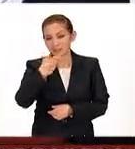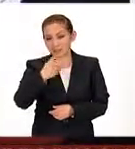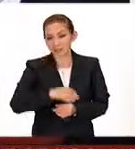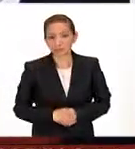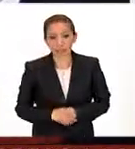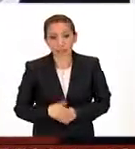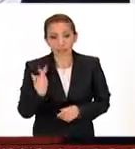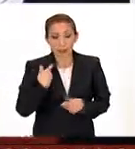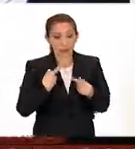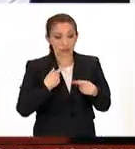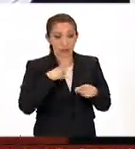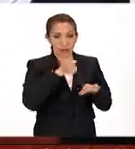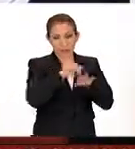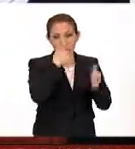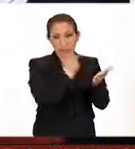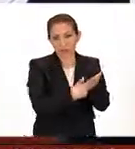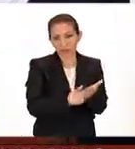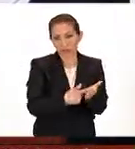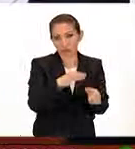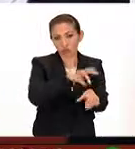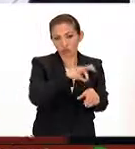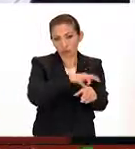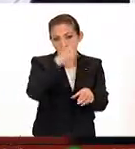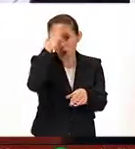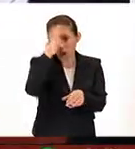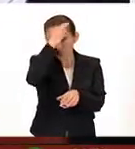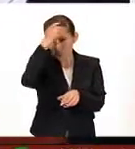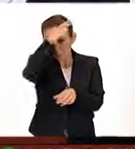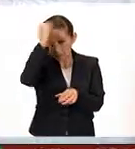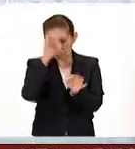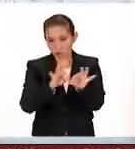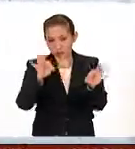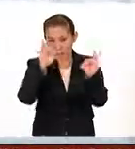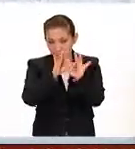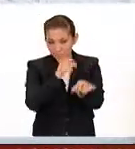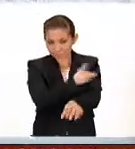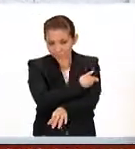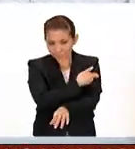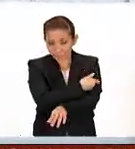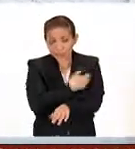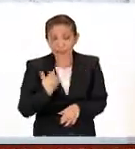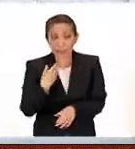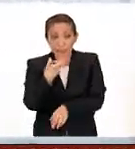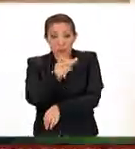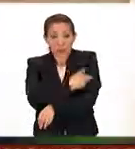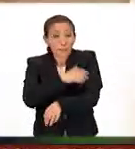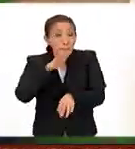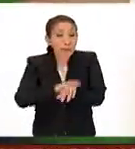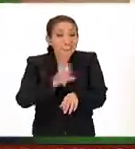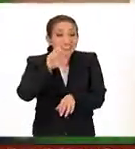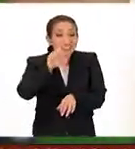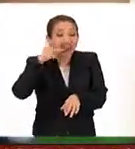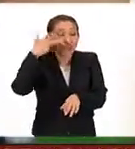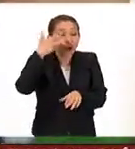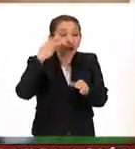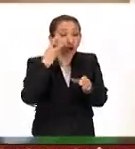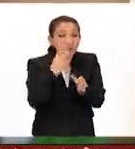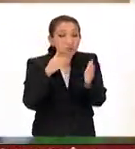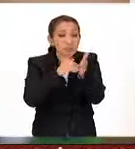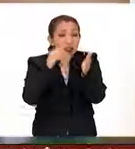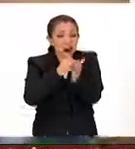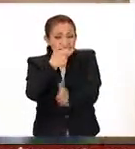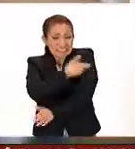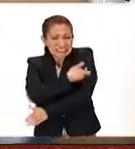Personal de salud, que es importante también que se vacune. Se aplicarán más de 32 millones de